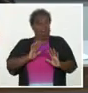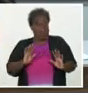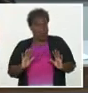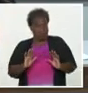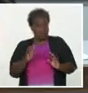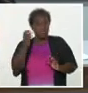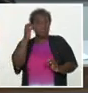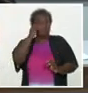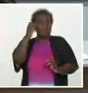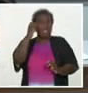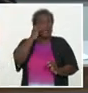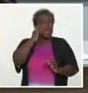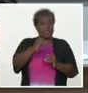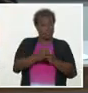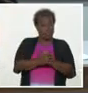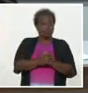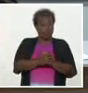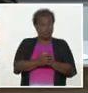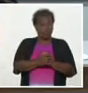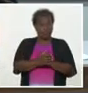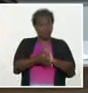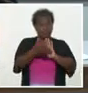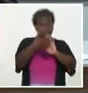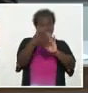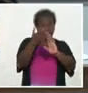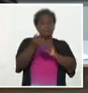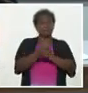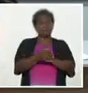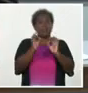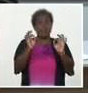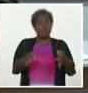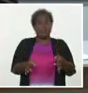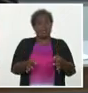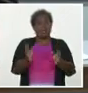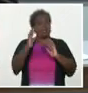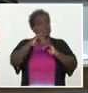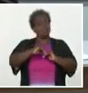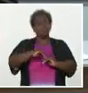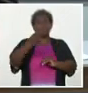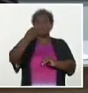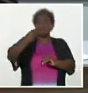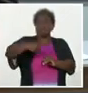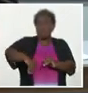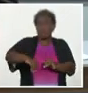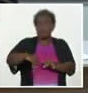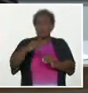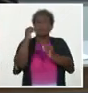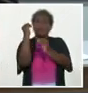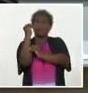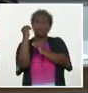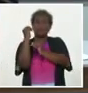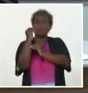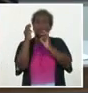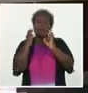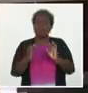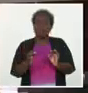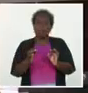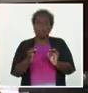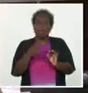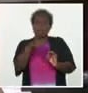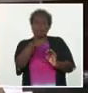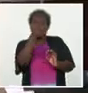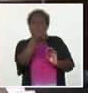Samento, la realidad es que no se están aprovechando todas las potencialidades, como se ha explicado aquí en detalle.